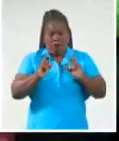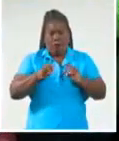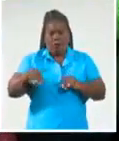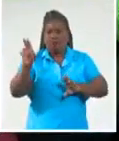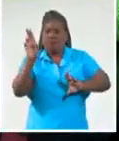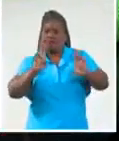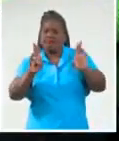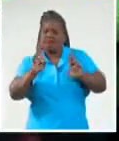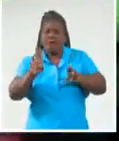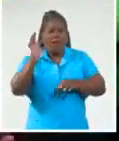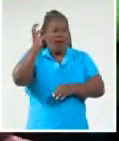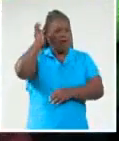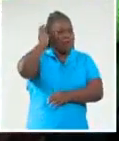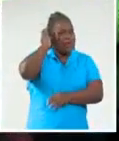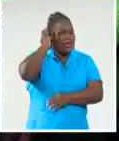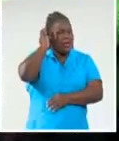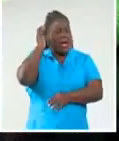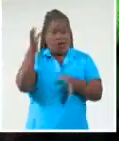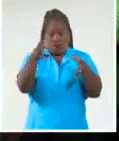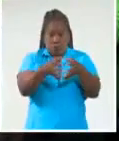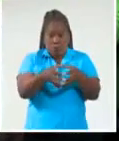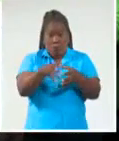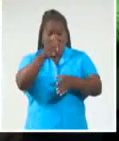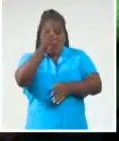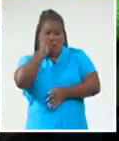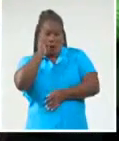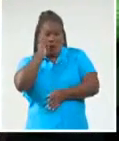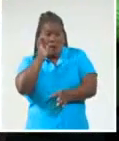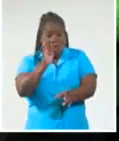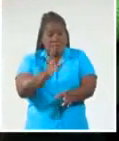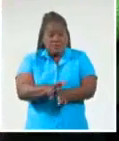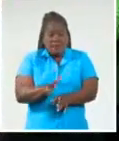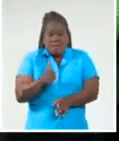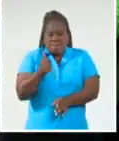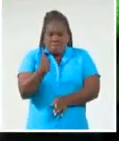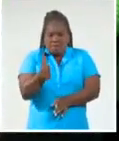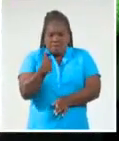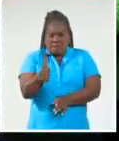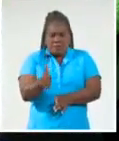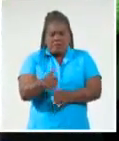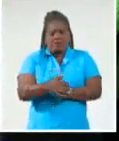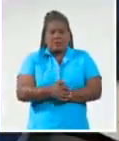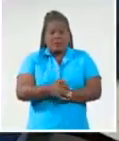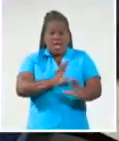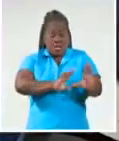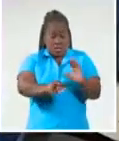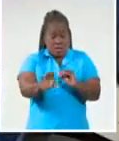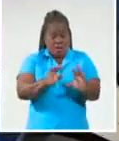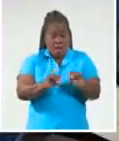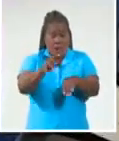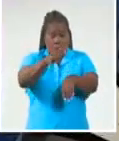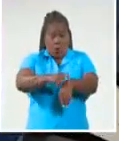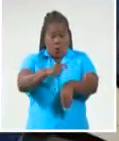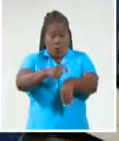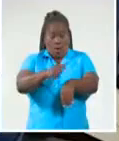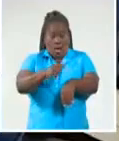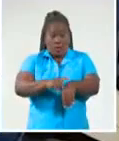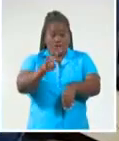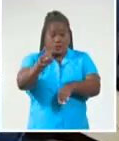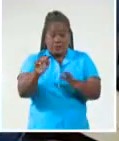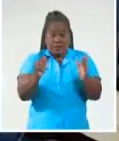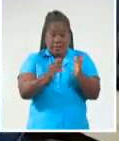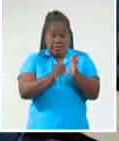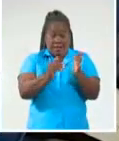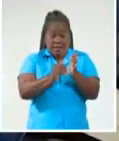femenina como la masculina, para que pueda comenzar bien desde el mismo inicio. Sí se hablaron de los horarios que serán a las 3 de la